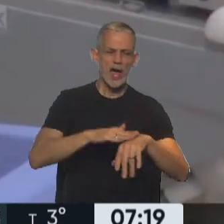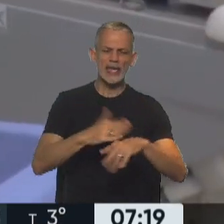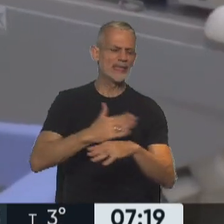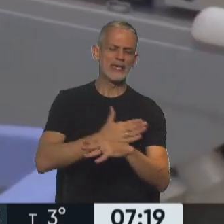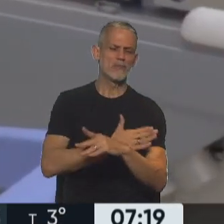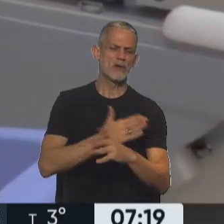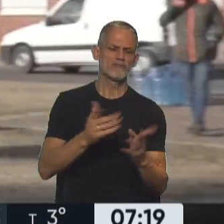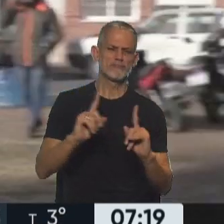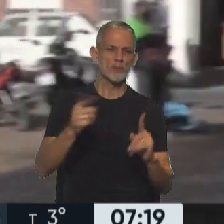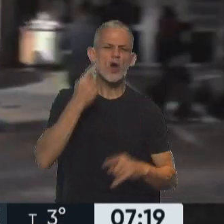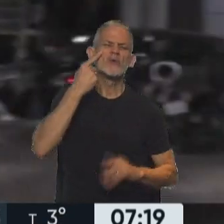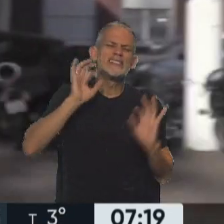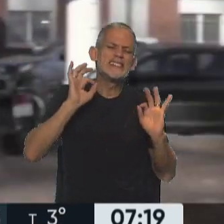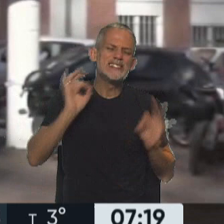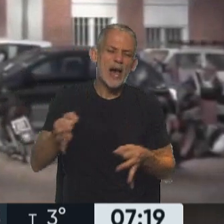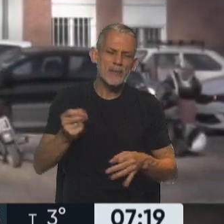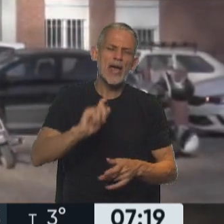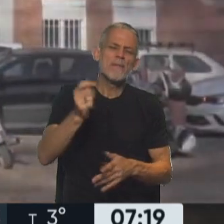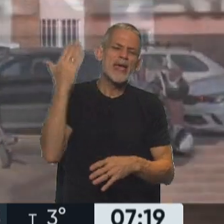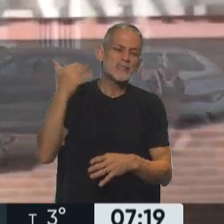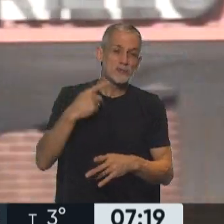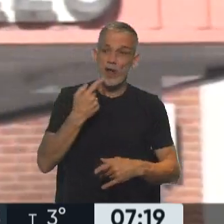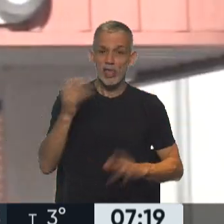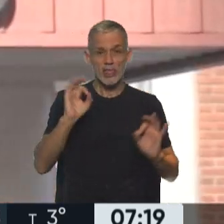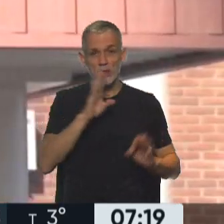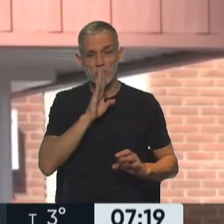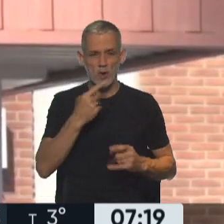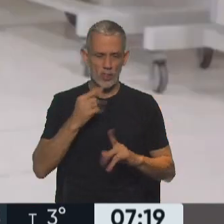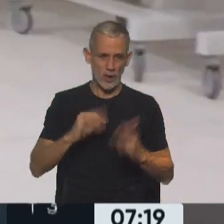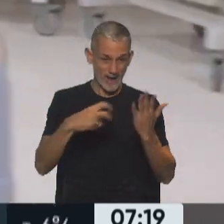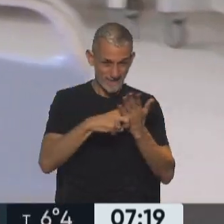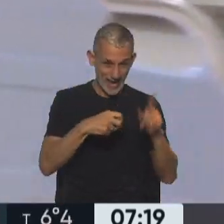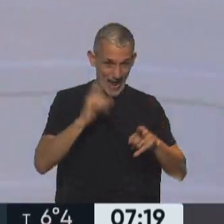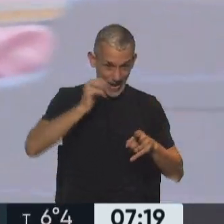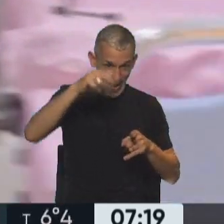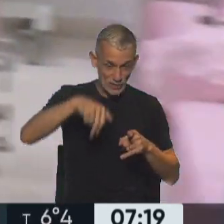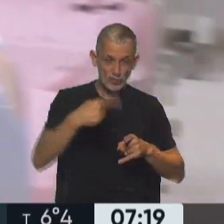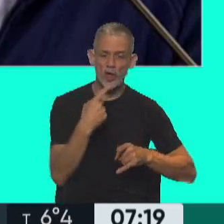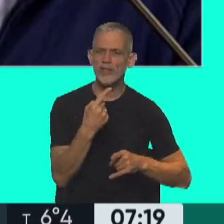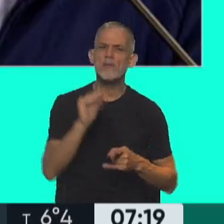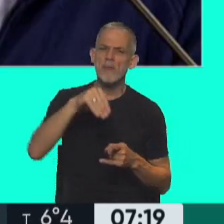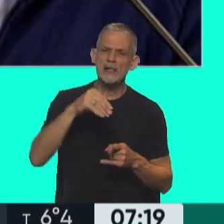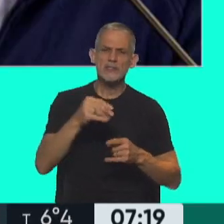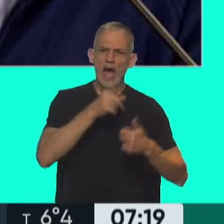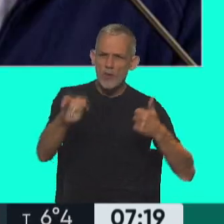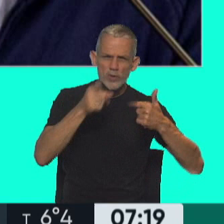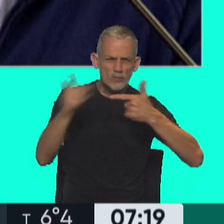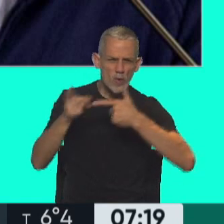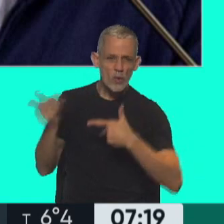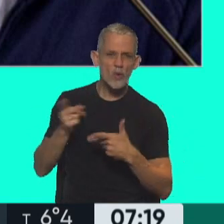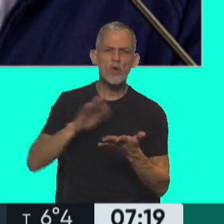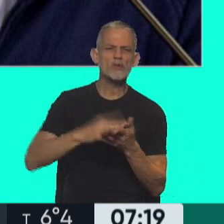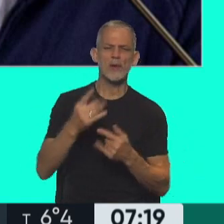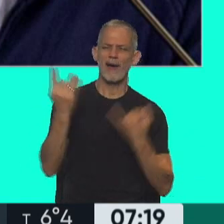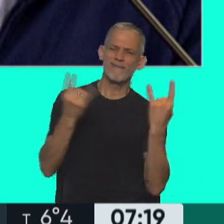pesar de que la conocía hacía meses. Además, el fiscal a cargo, Raúl Garzón, resolvió ampliar las acusaciones por el delito de